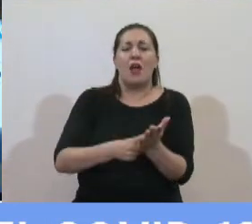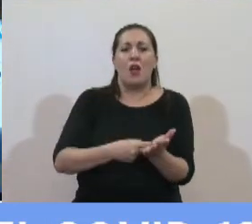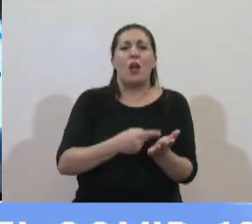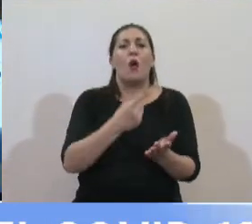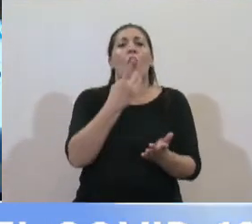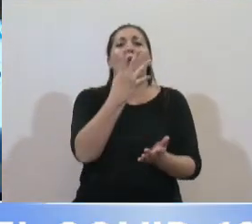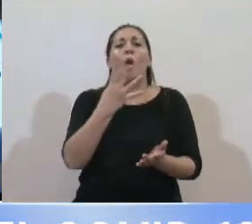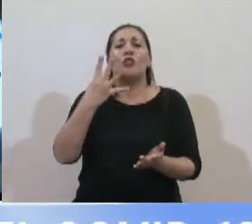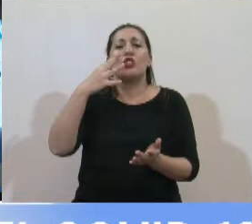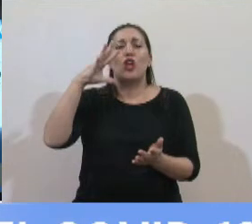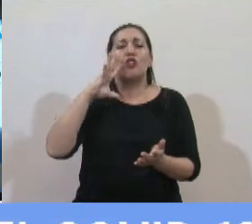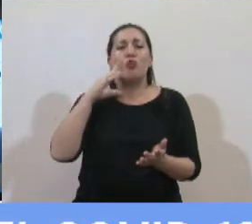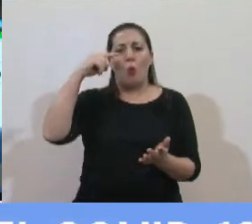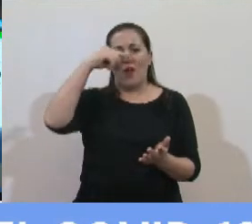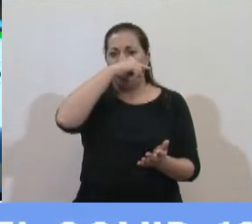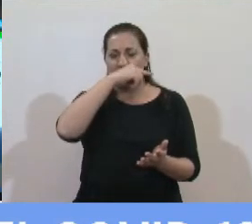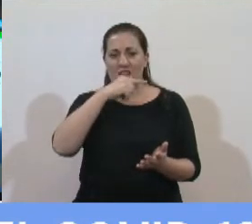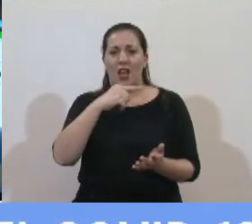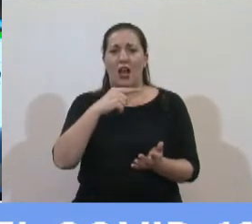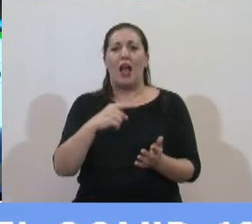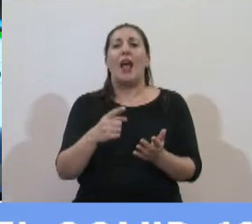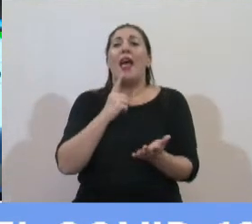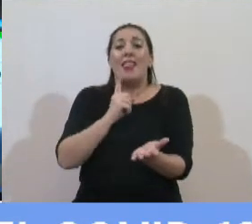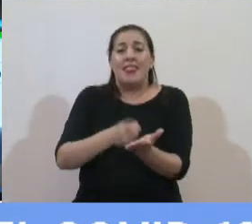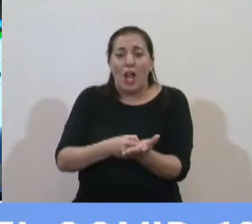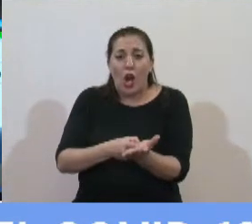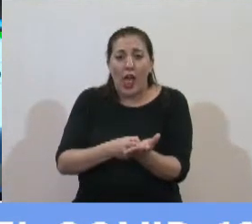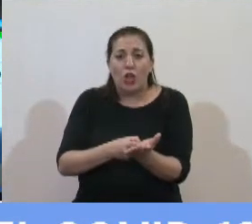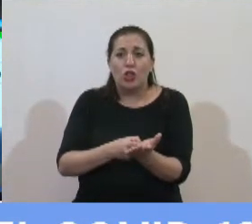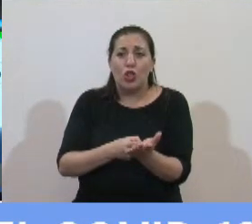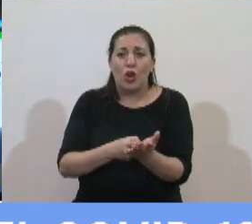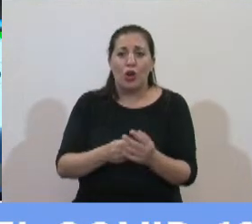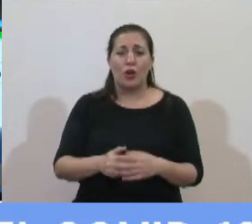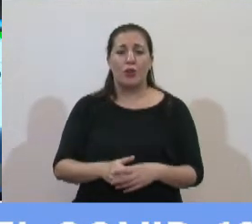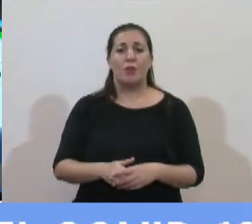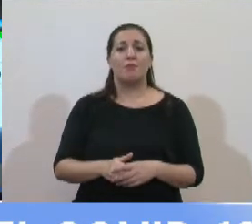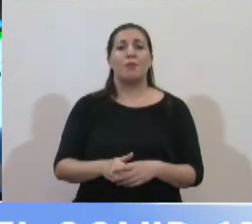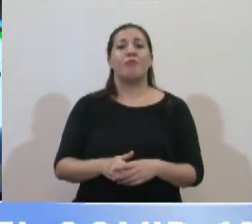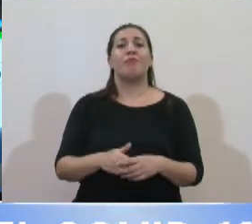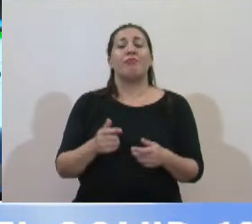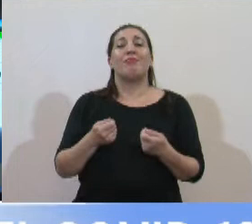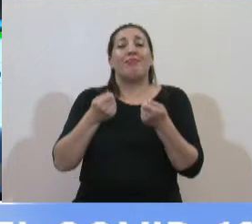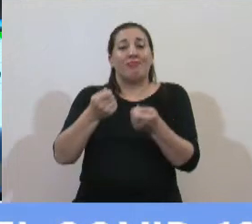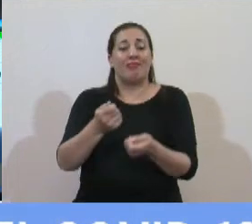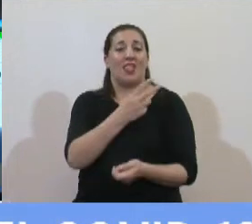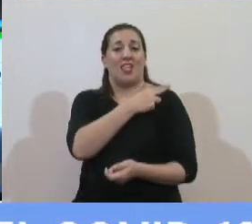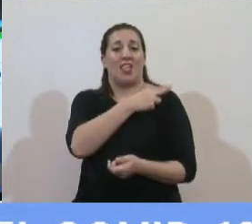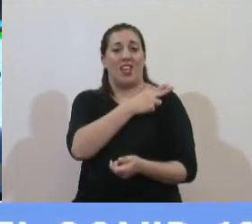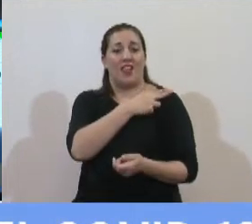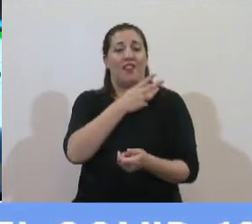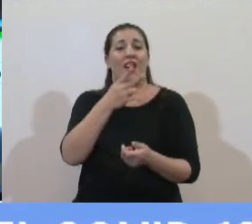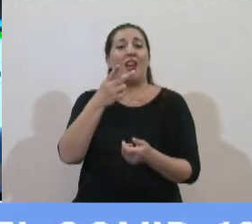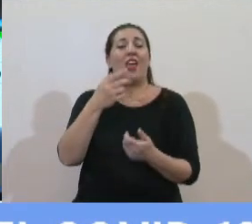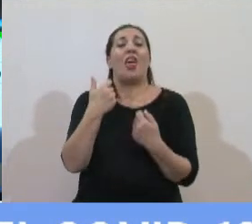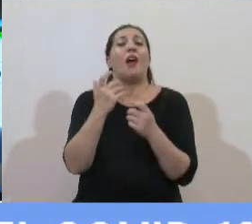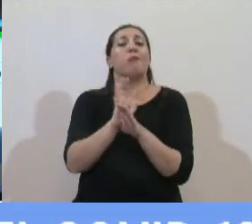457 del 20 ese decreto por el cual se le asigna al jefe de gabinete la potestad